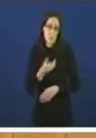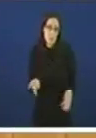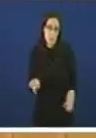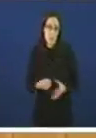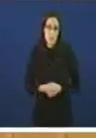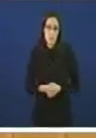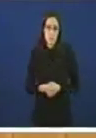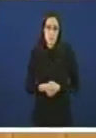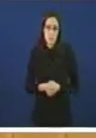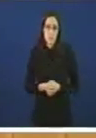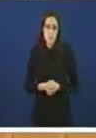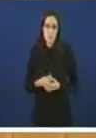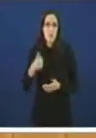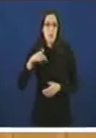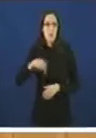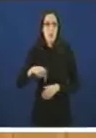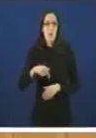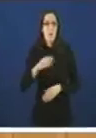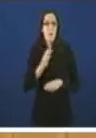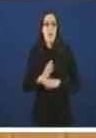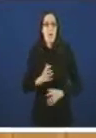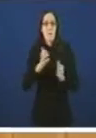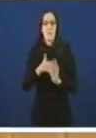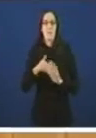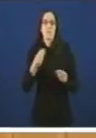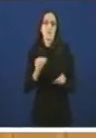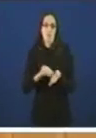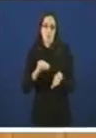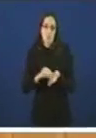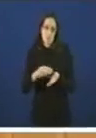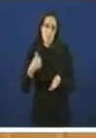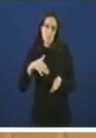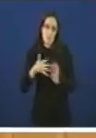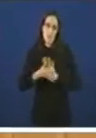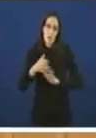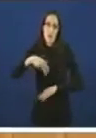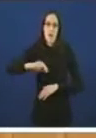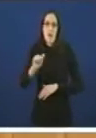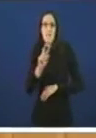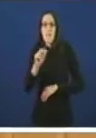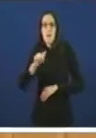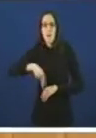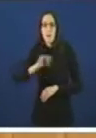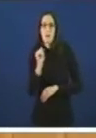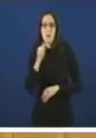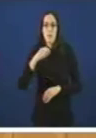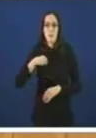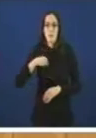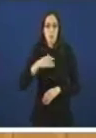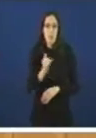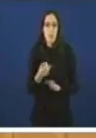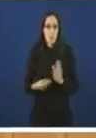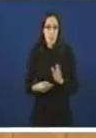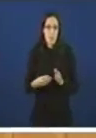mentir Se algo é recorrente neste Parlamento Entre as momentas cousas É Navantia E pode ver se está No registro do Parlamento